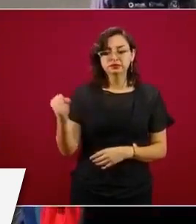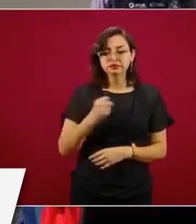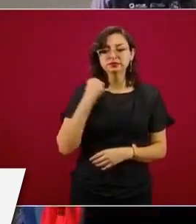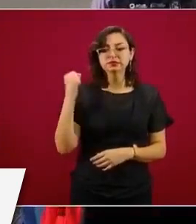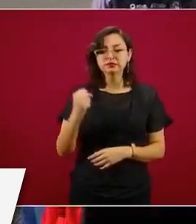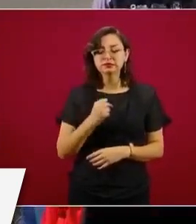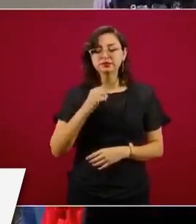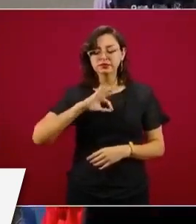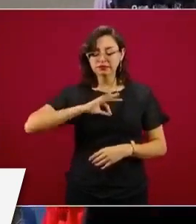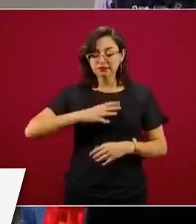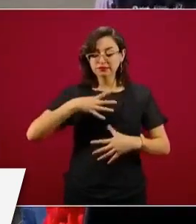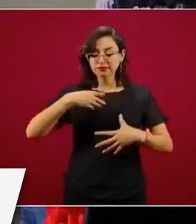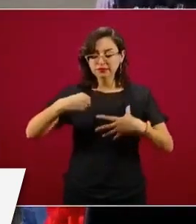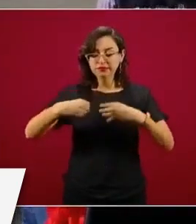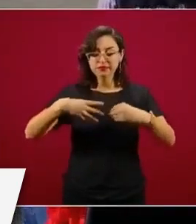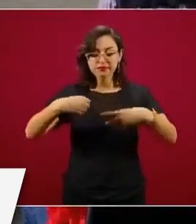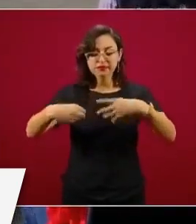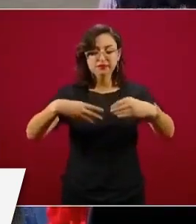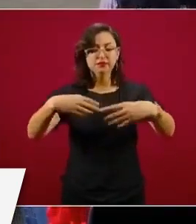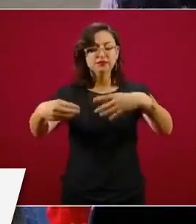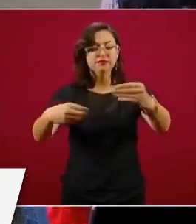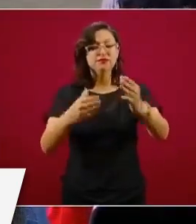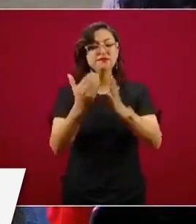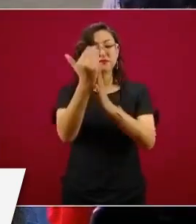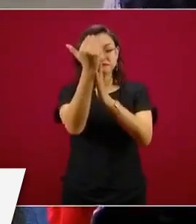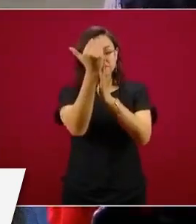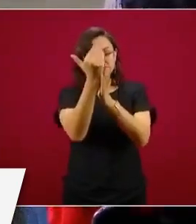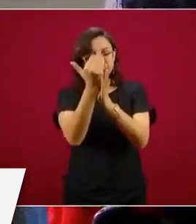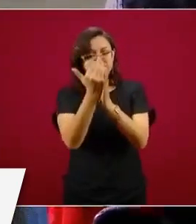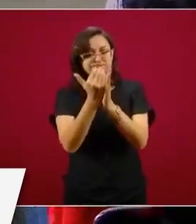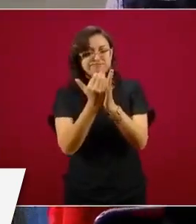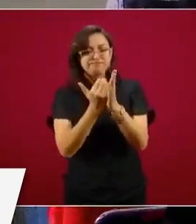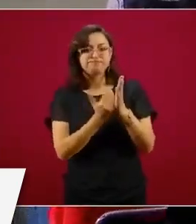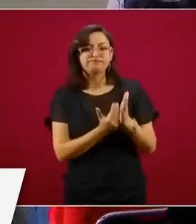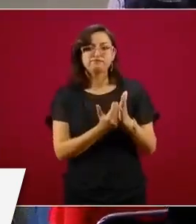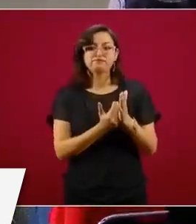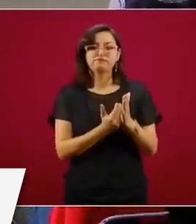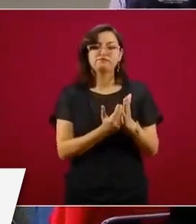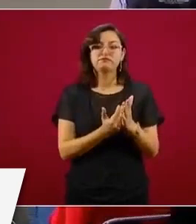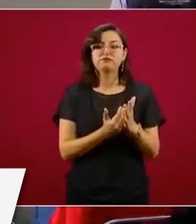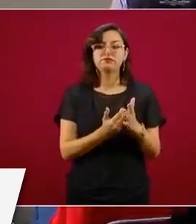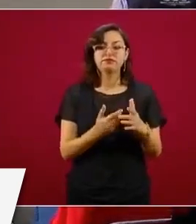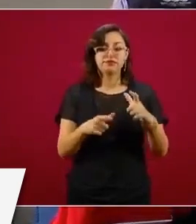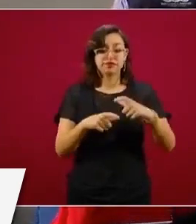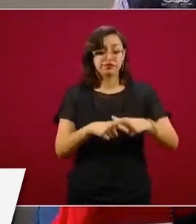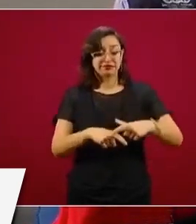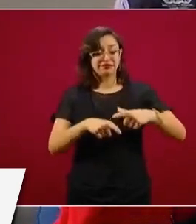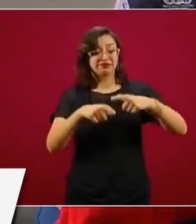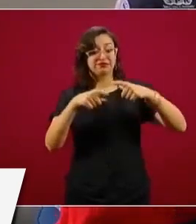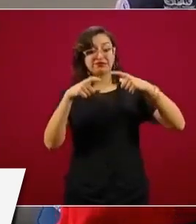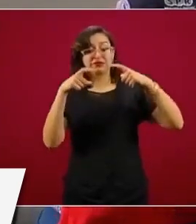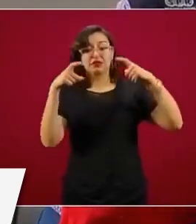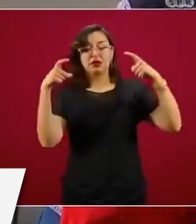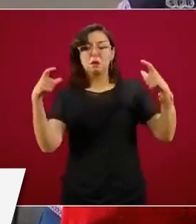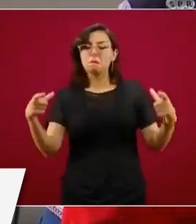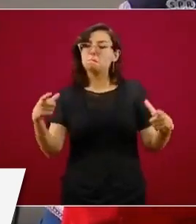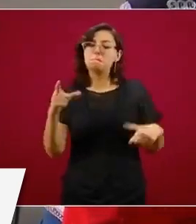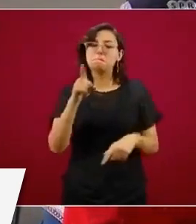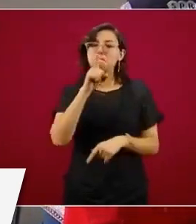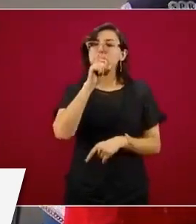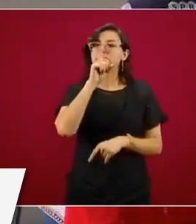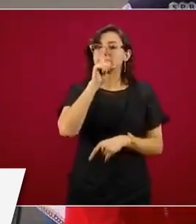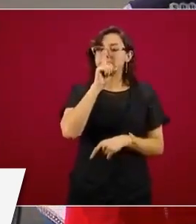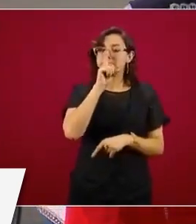la curva de los infectados